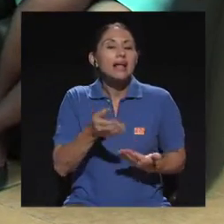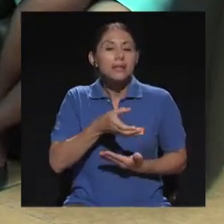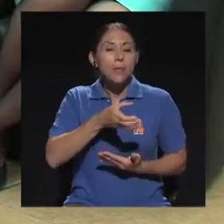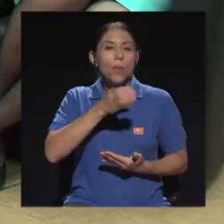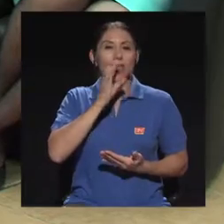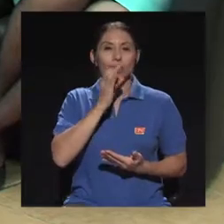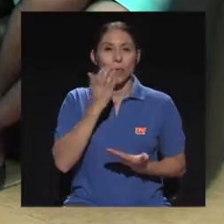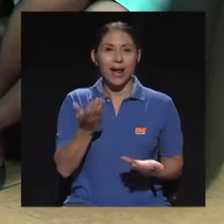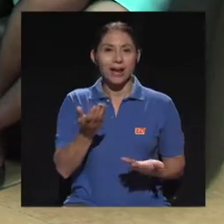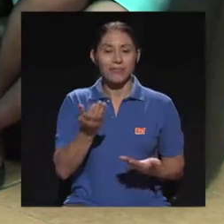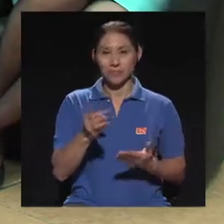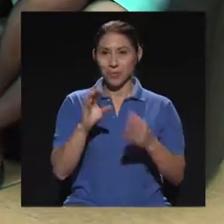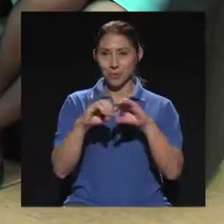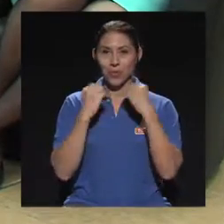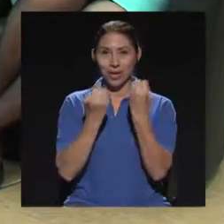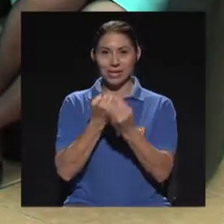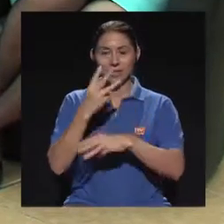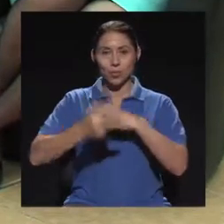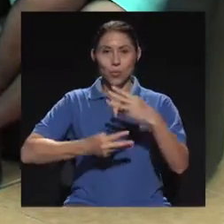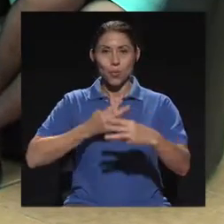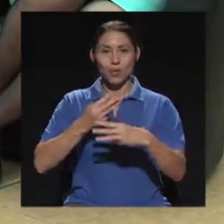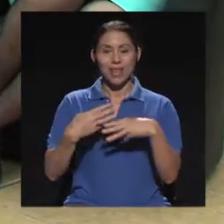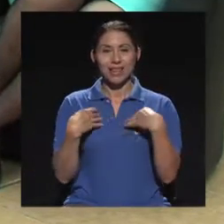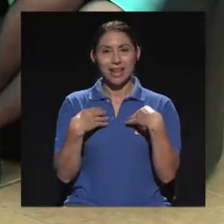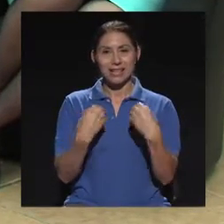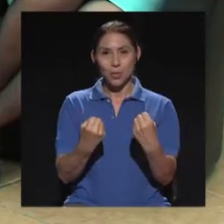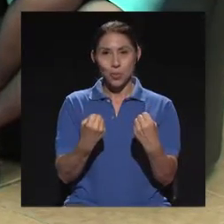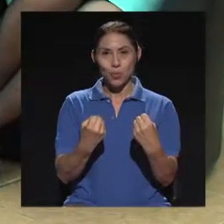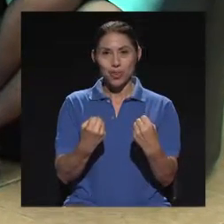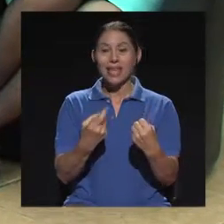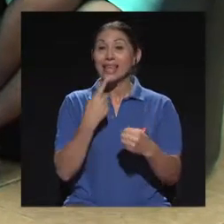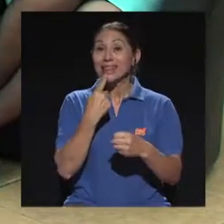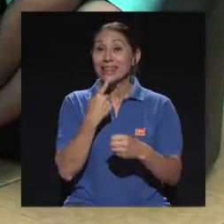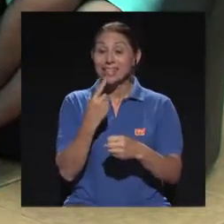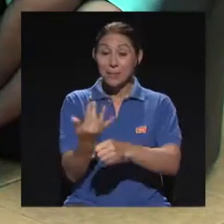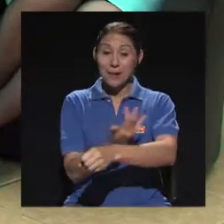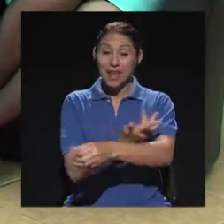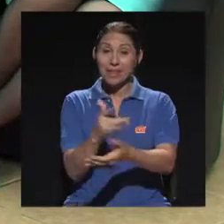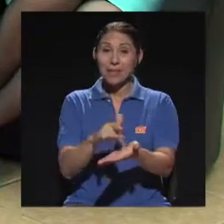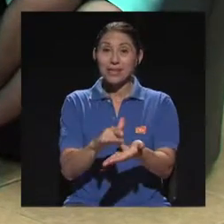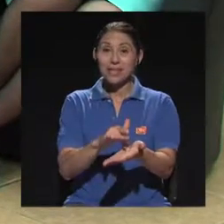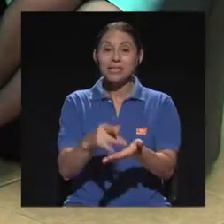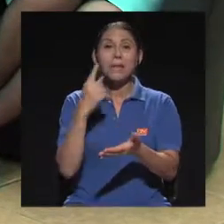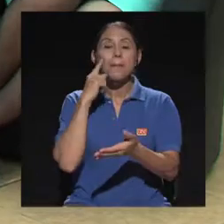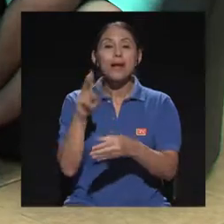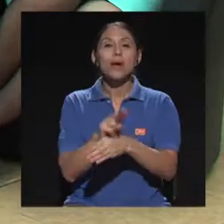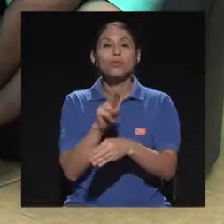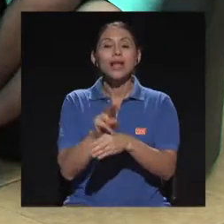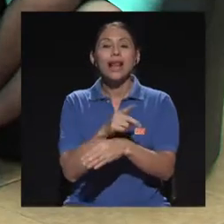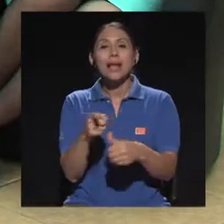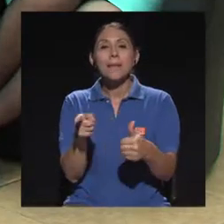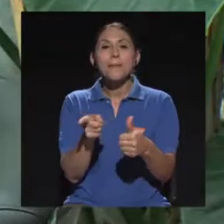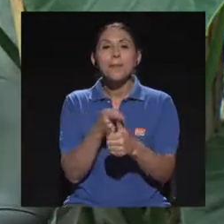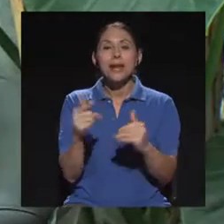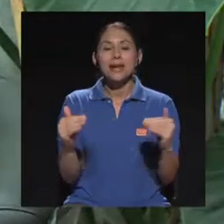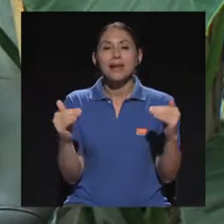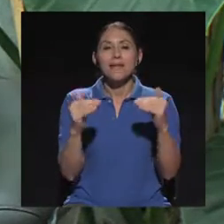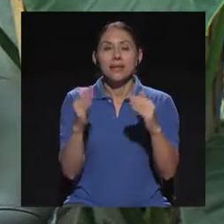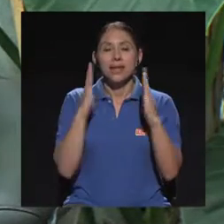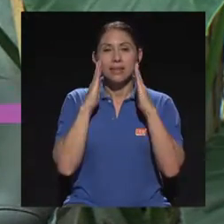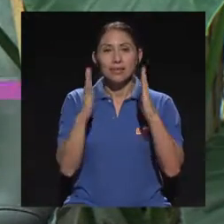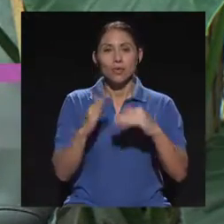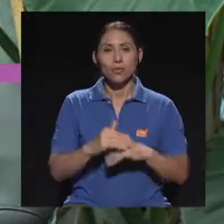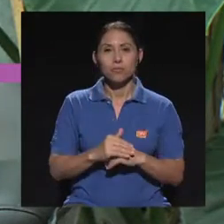medicinales. Ok, la Organización Mundial de la Salud las tiene definidas para su uso en primer nivel de atención. O sea,